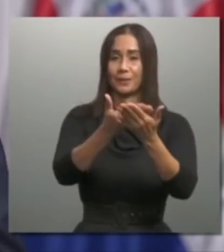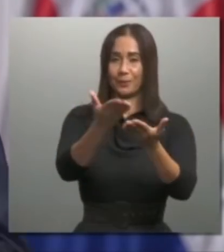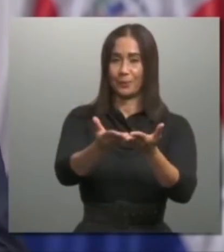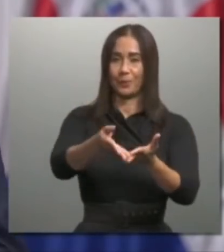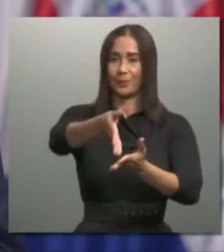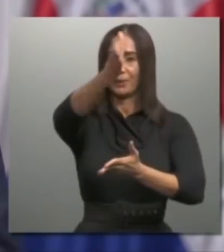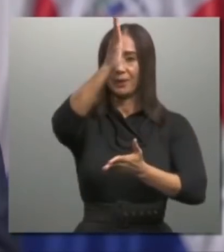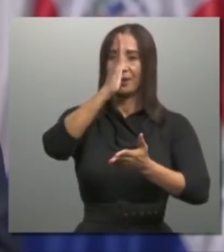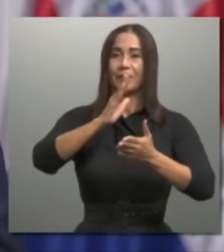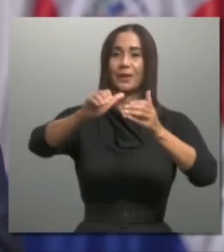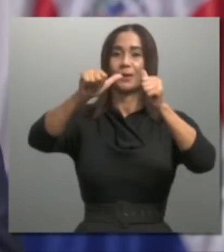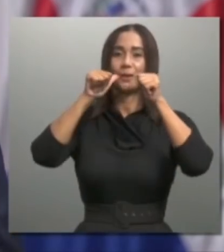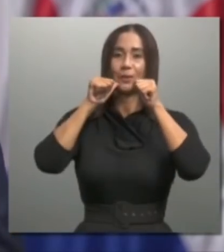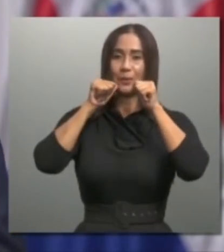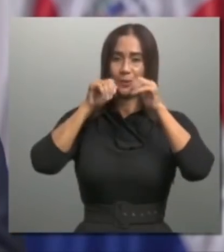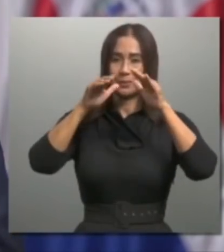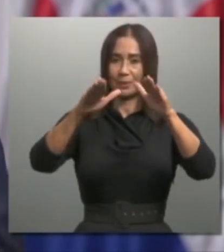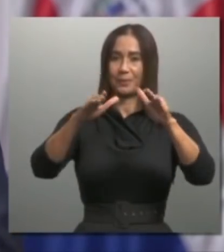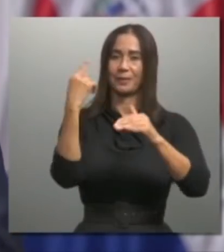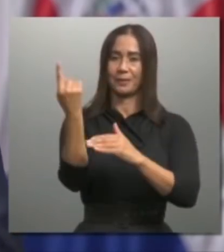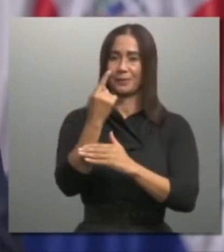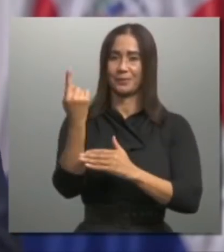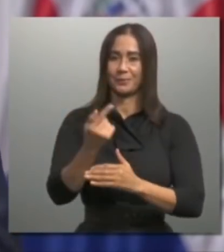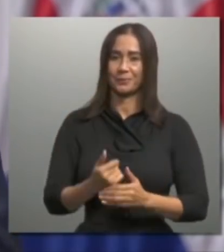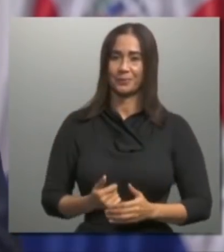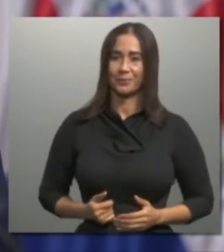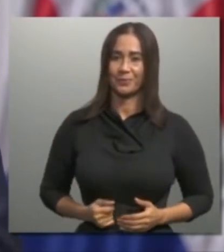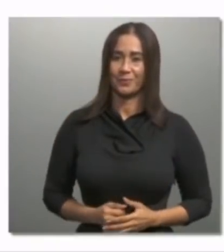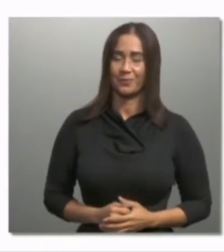y que Dios les bendiga siempre.